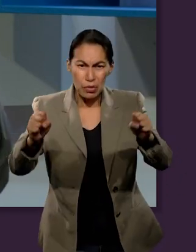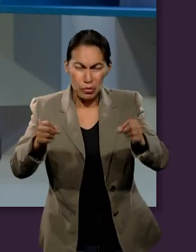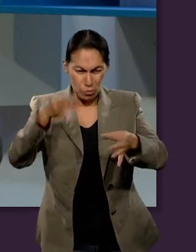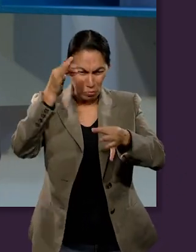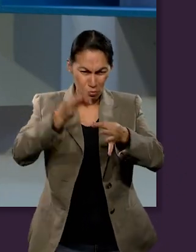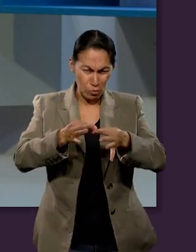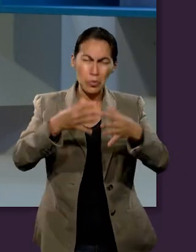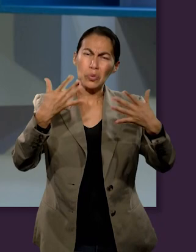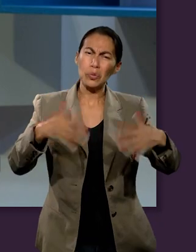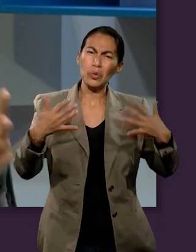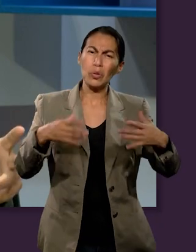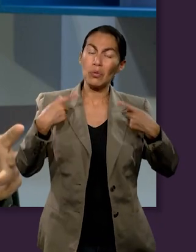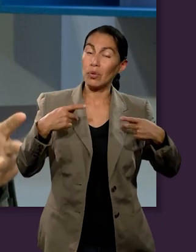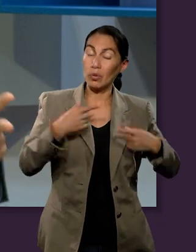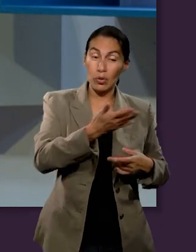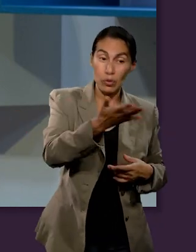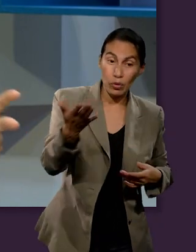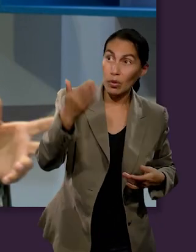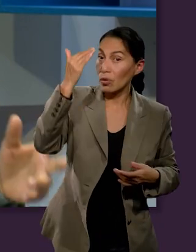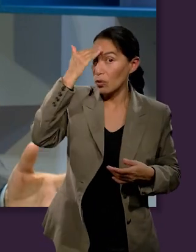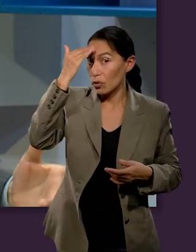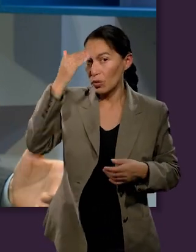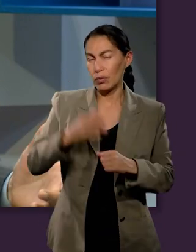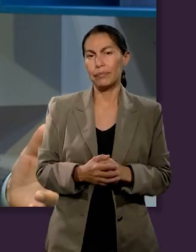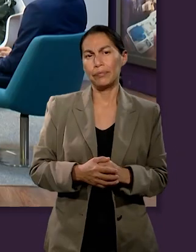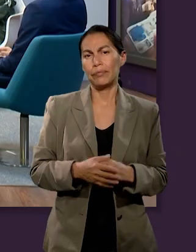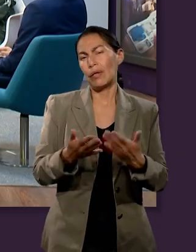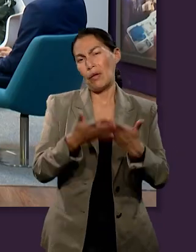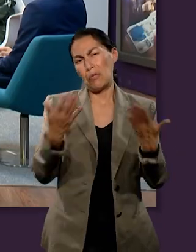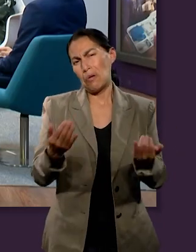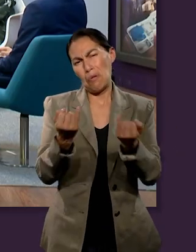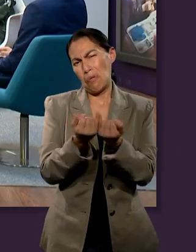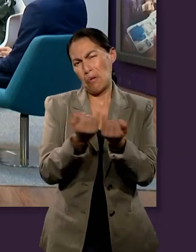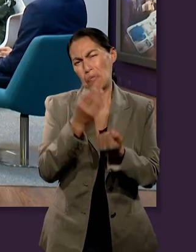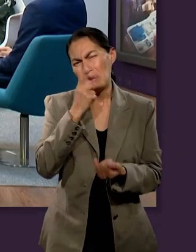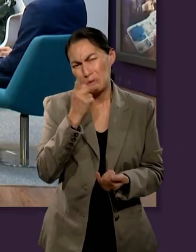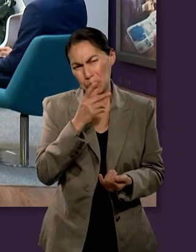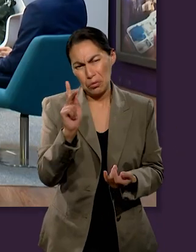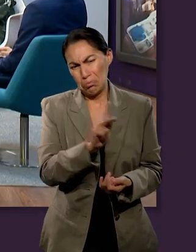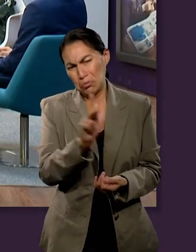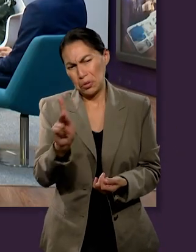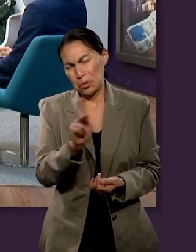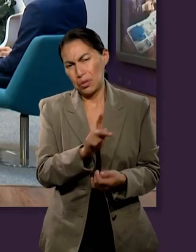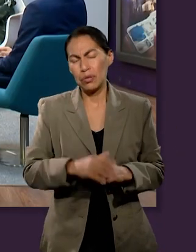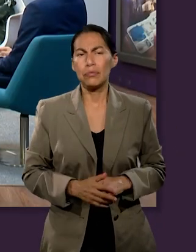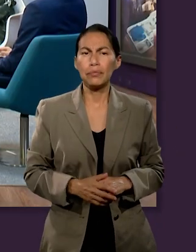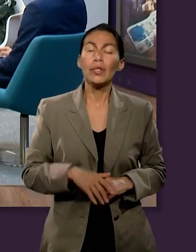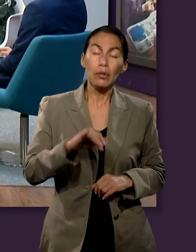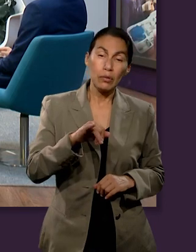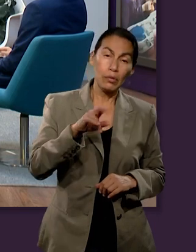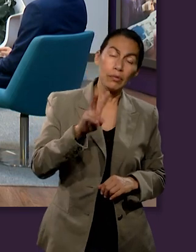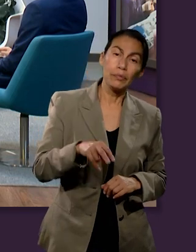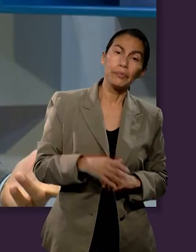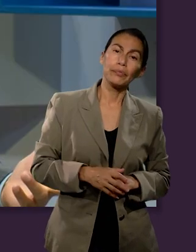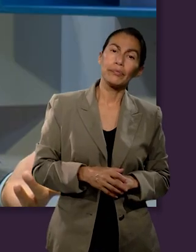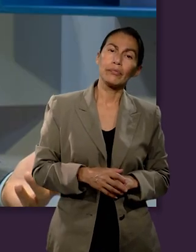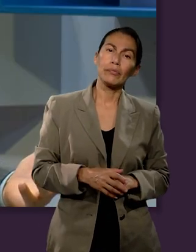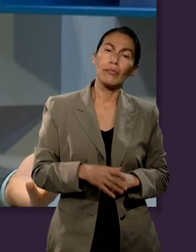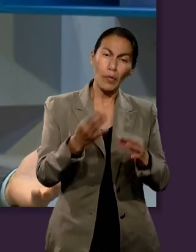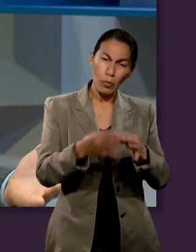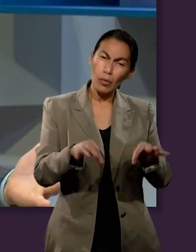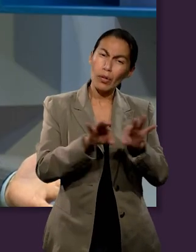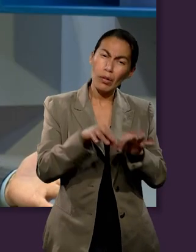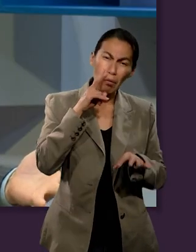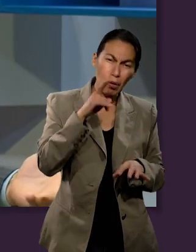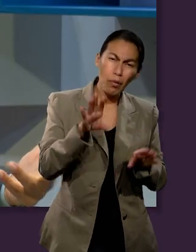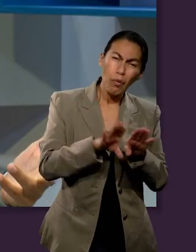el servicio en el santuario fuera tan extraordinario que la gente conociera del evangelio. Y hoy los pastores hacen algo semejante. ¿O